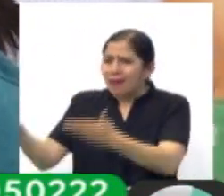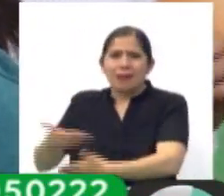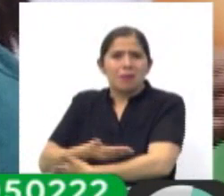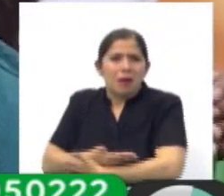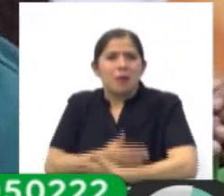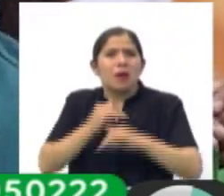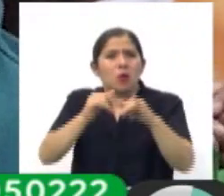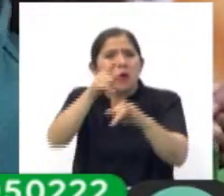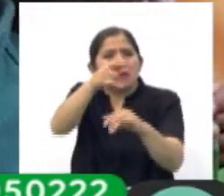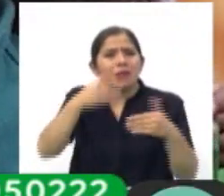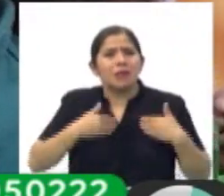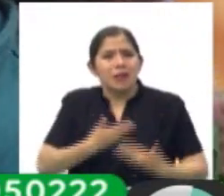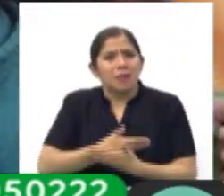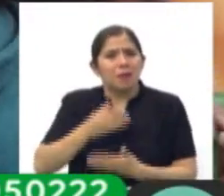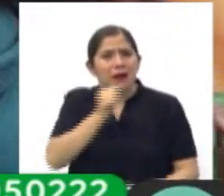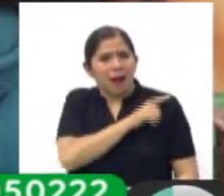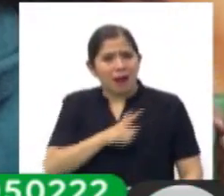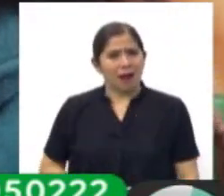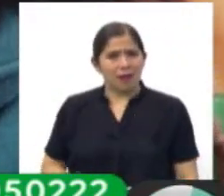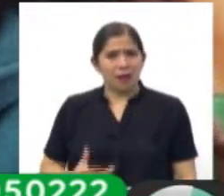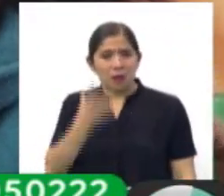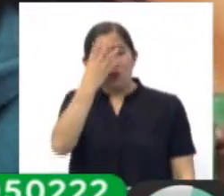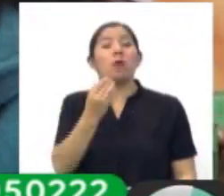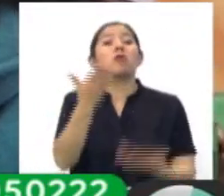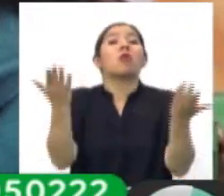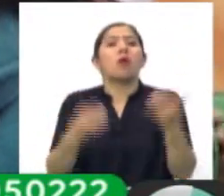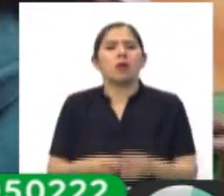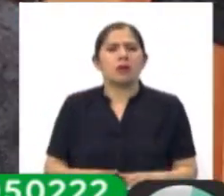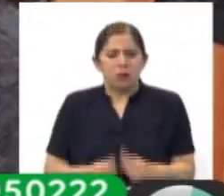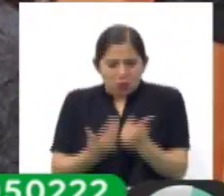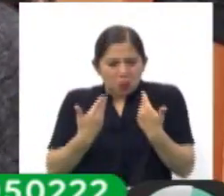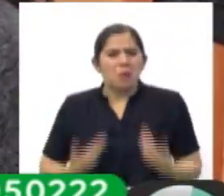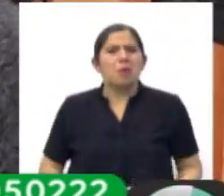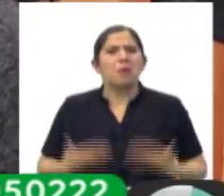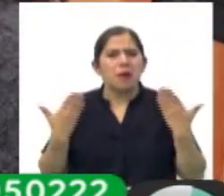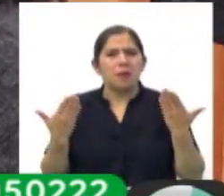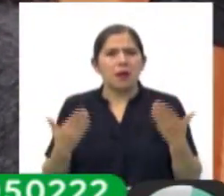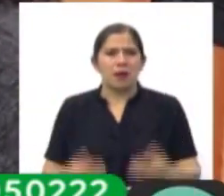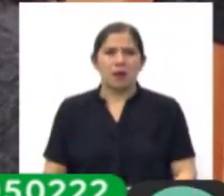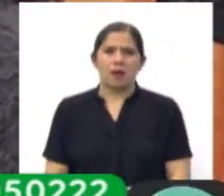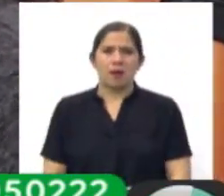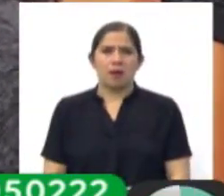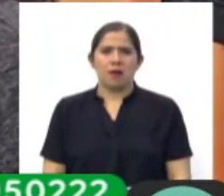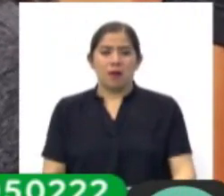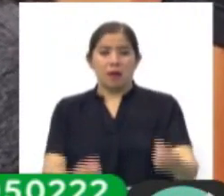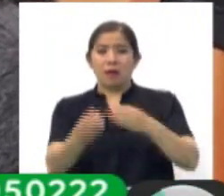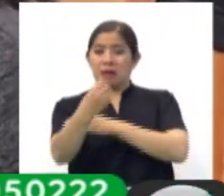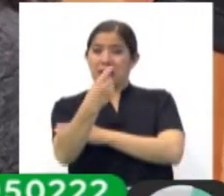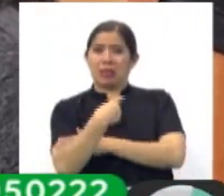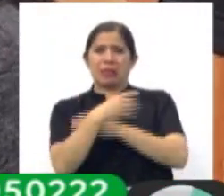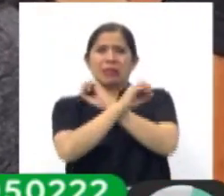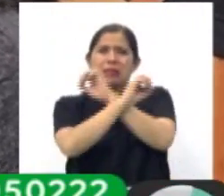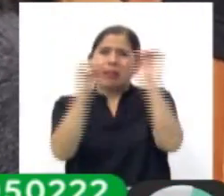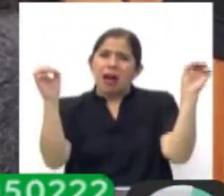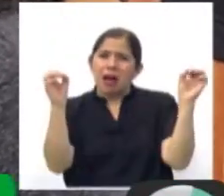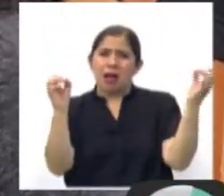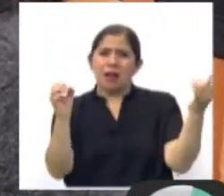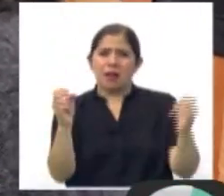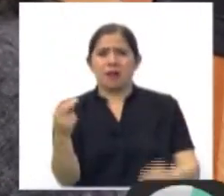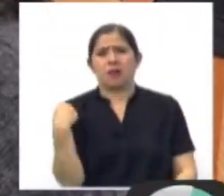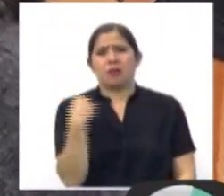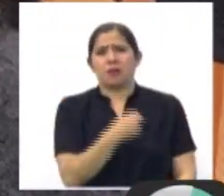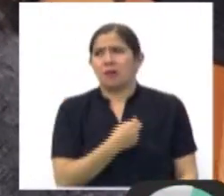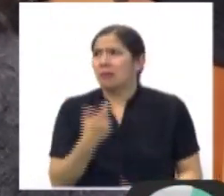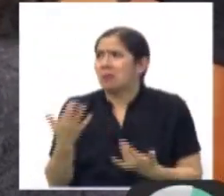alcalde tiene. A ver que duerman, en qué estrecho vivimos. Nadie nos dice nada. Ahora estamos a la